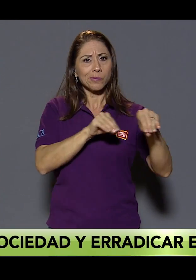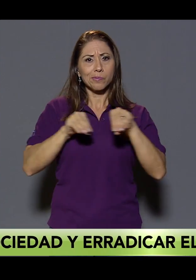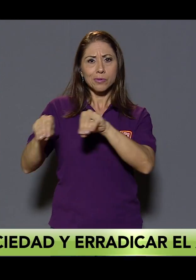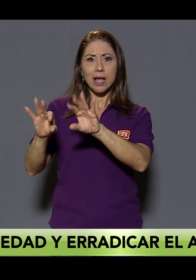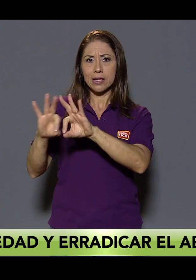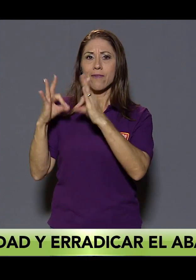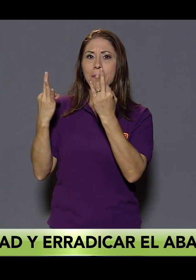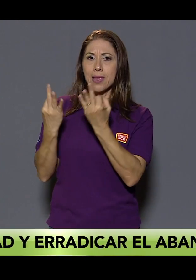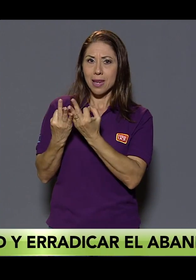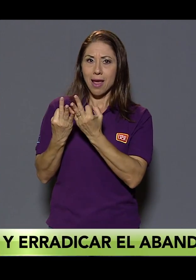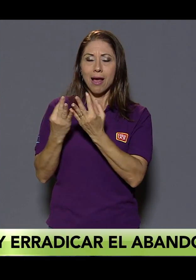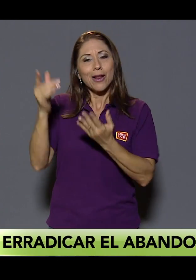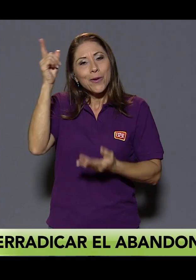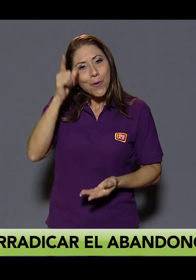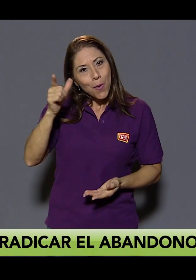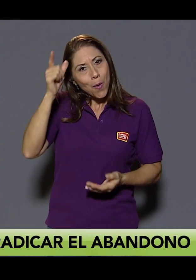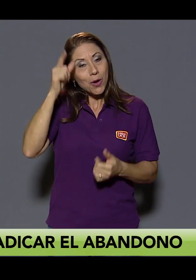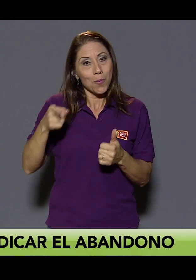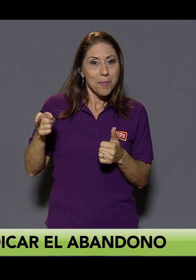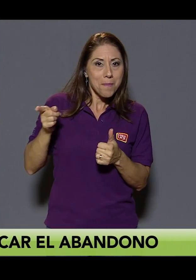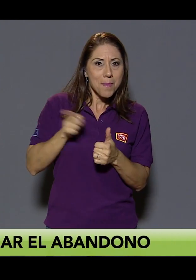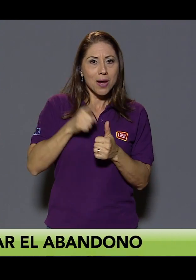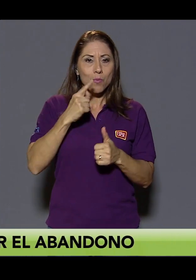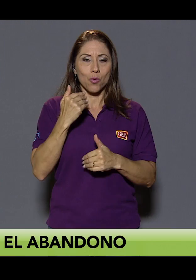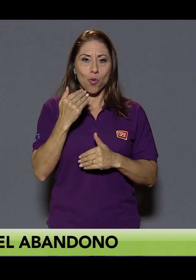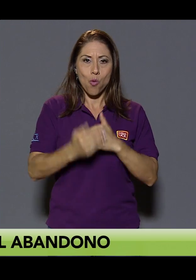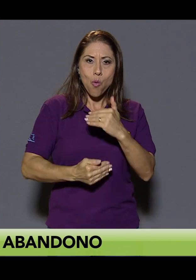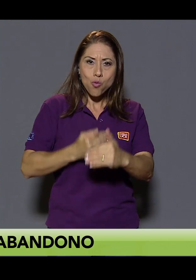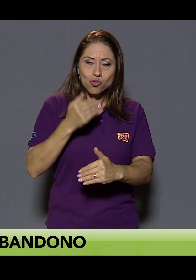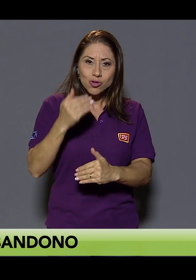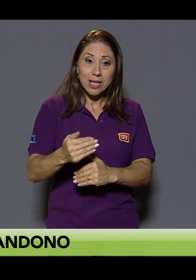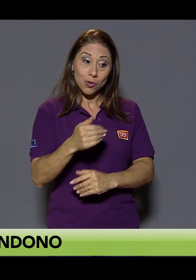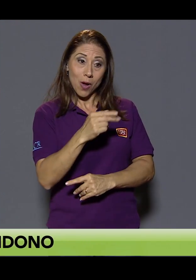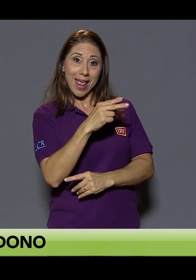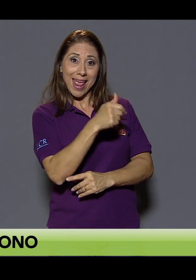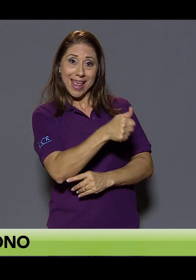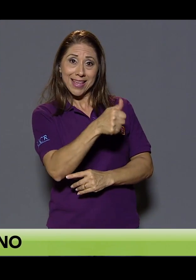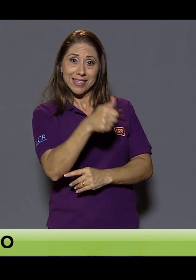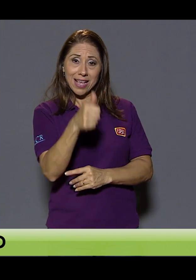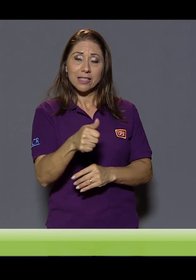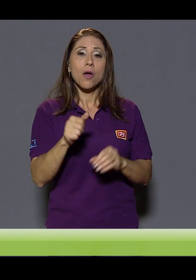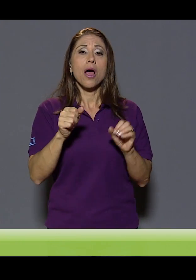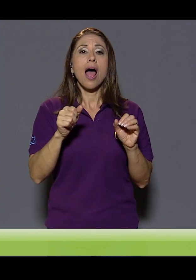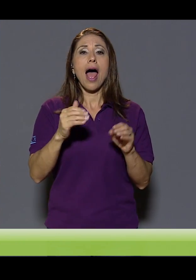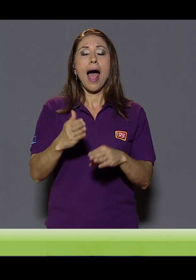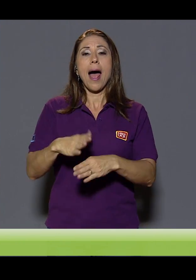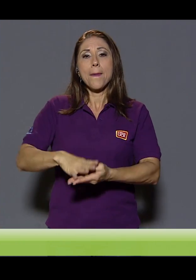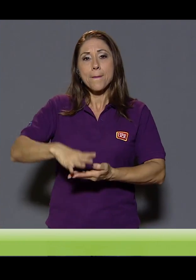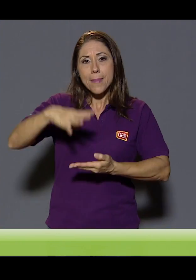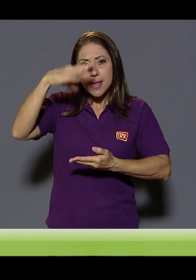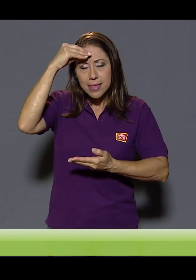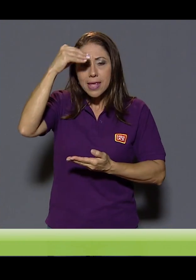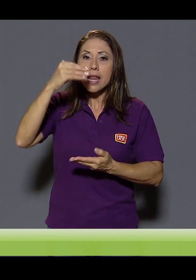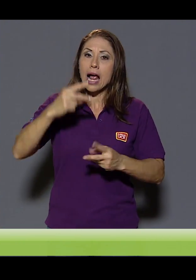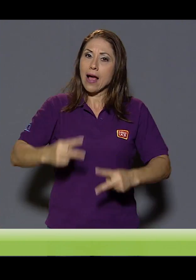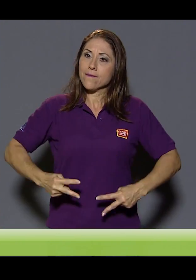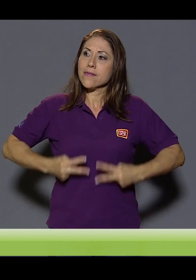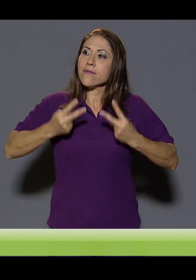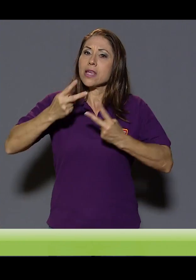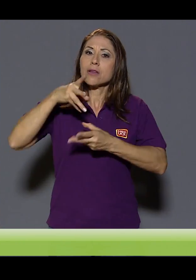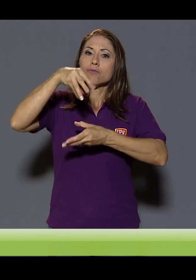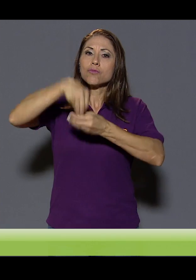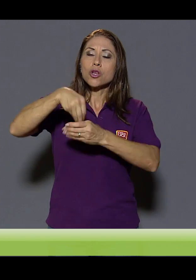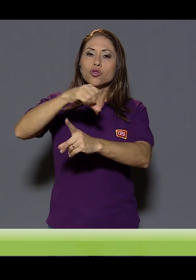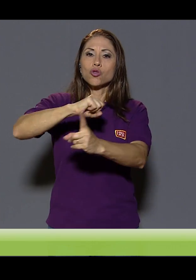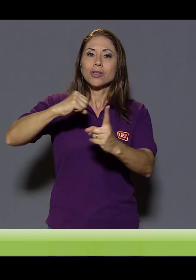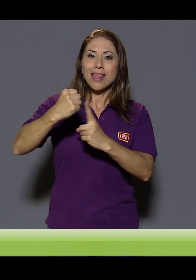por supuesto, después de un proceso de que volvieran a aprender a vivir en sociedad y de que sus